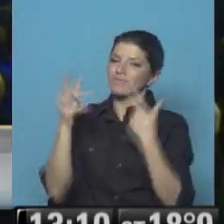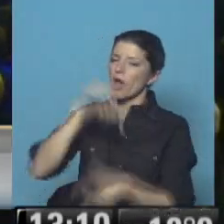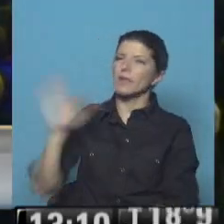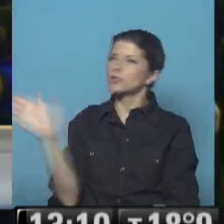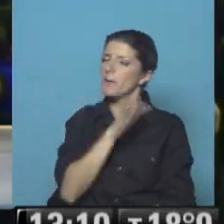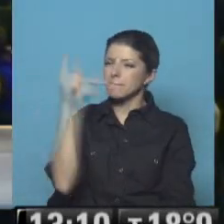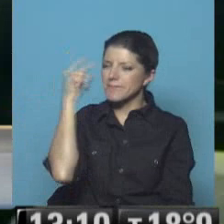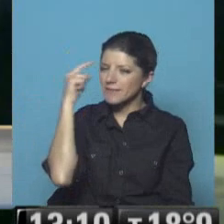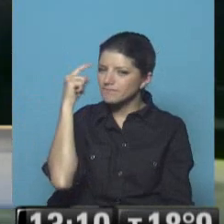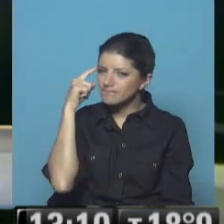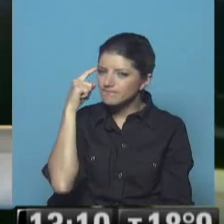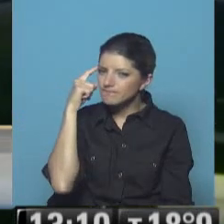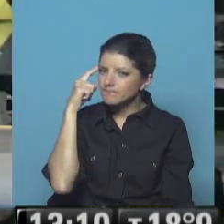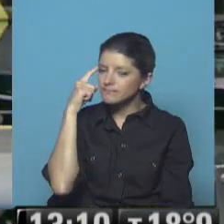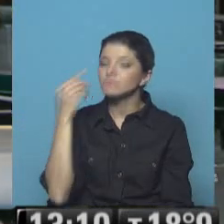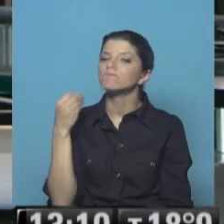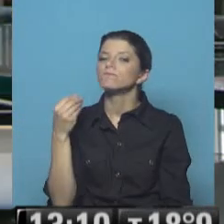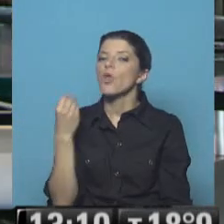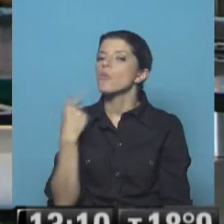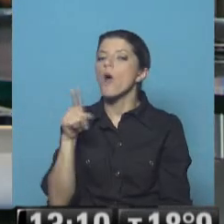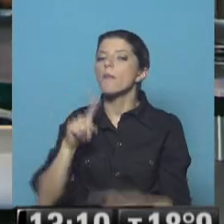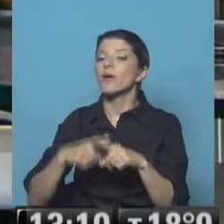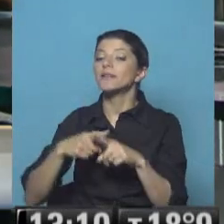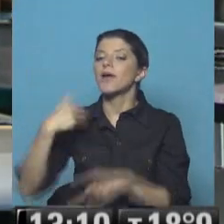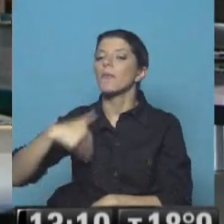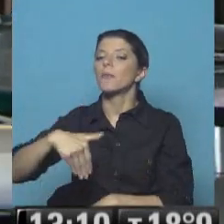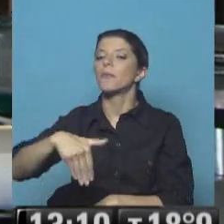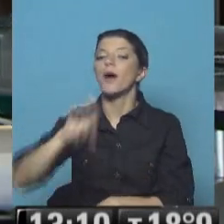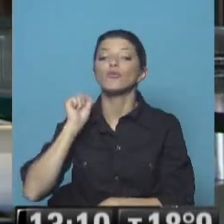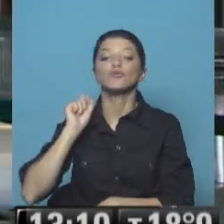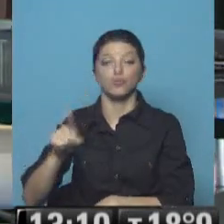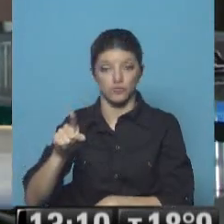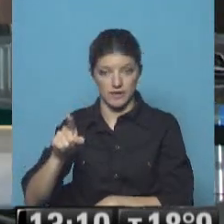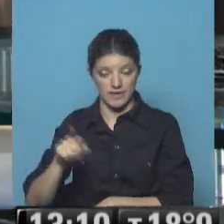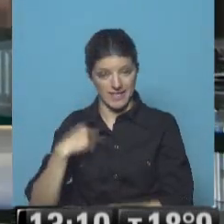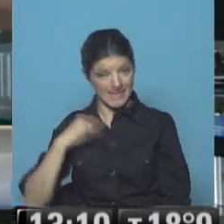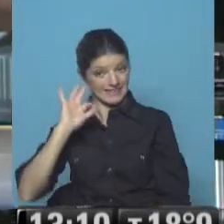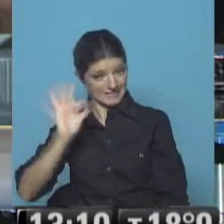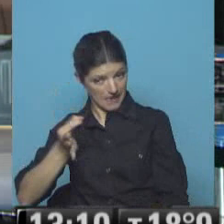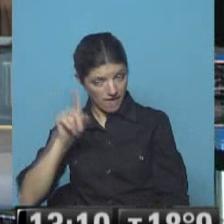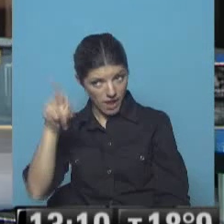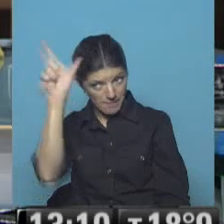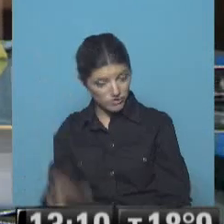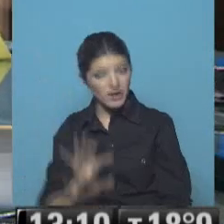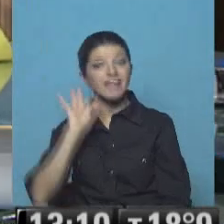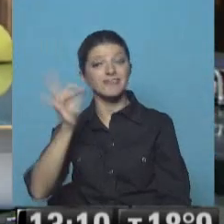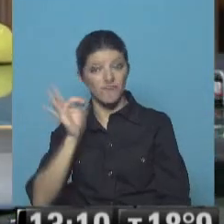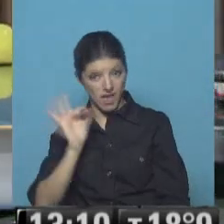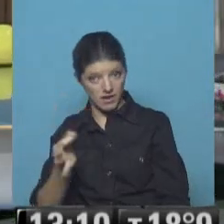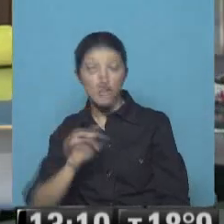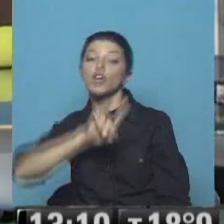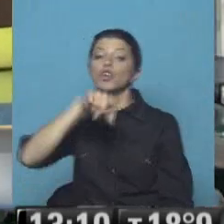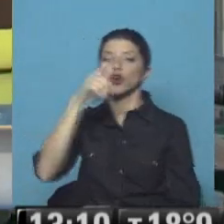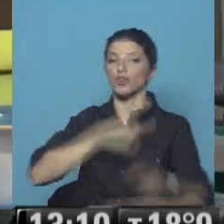por supuesto es qué política va a llevar adelante él sabiendo que los históricos